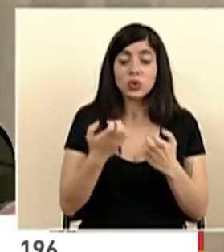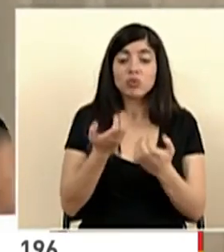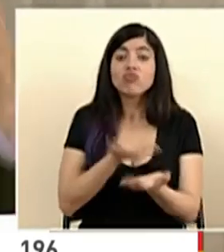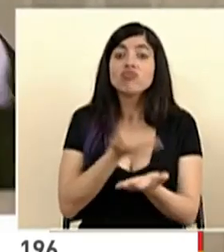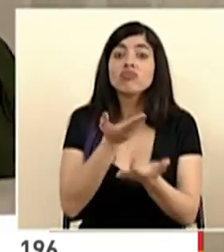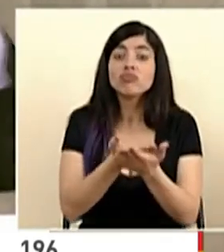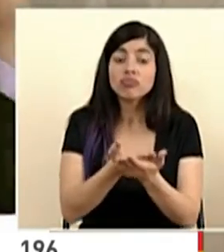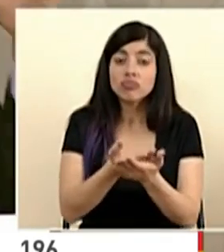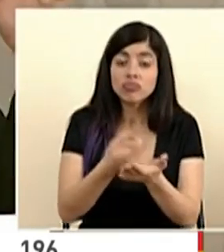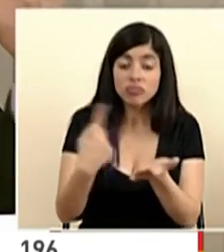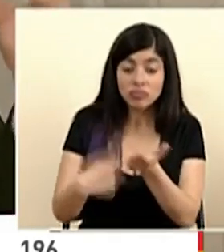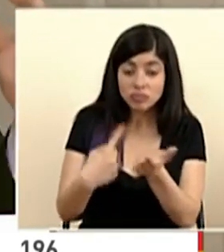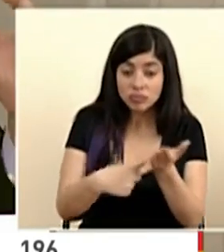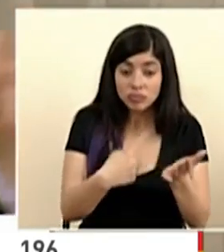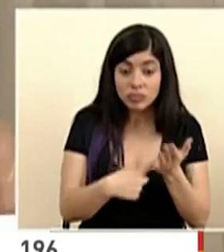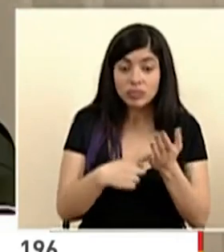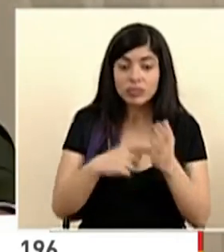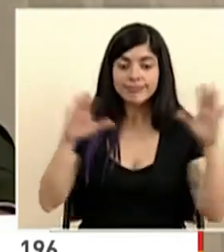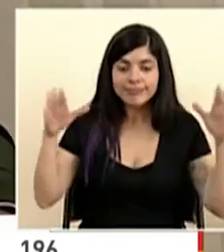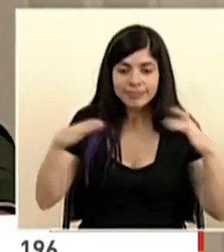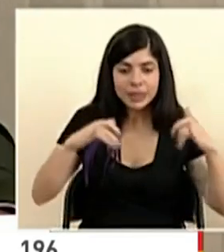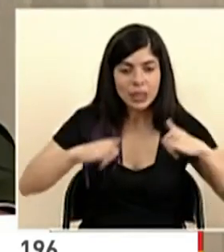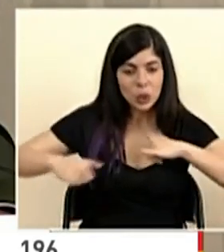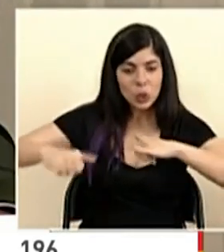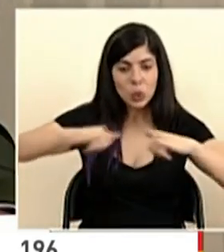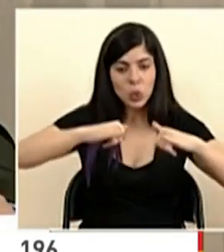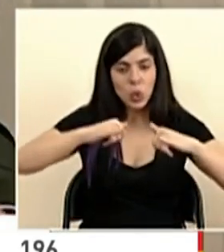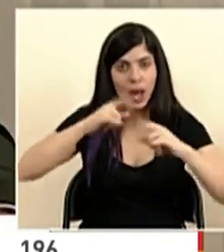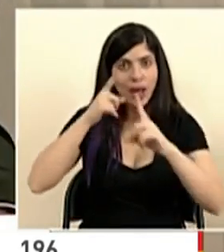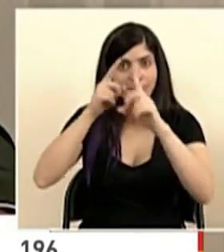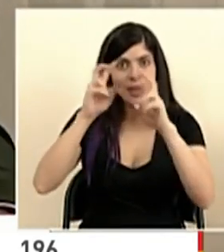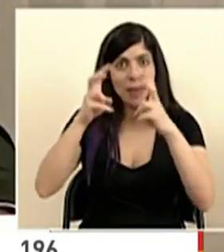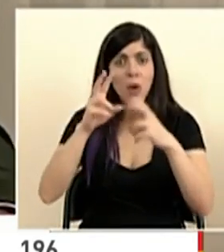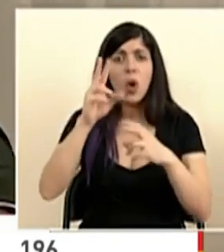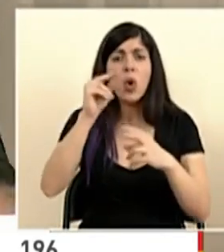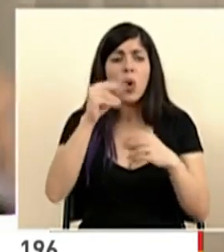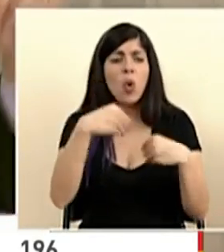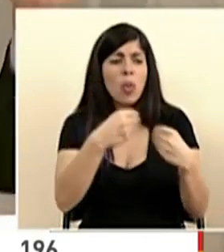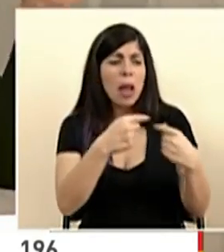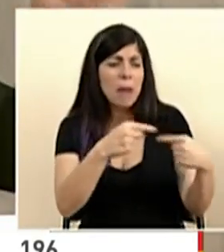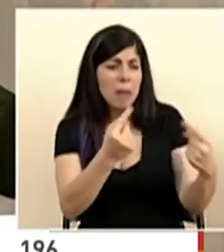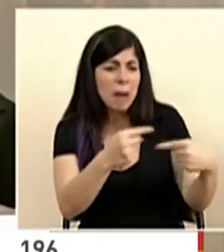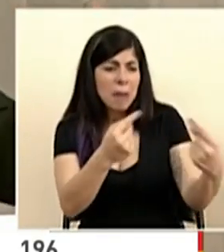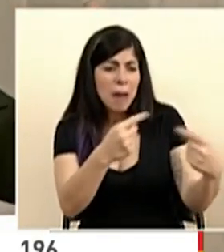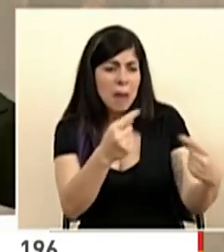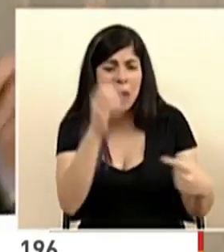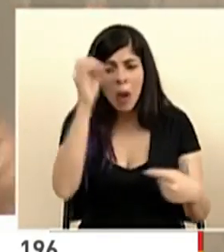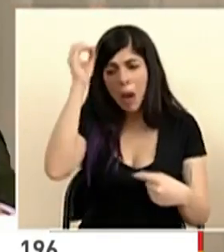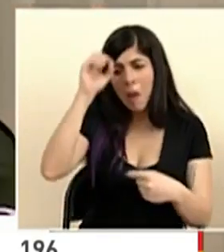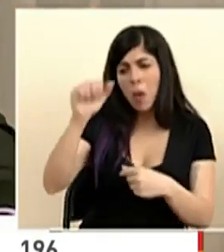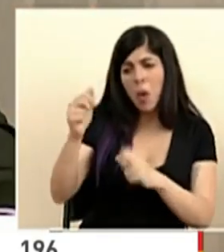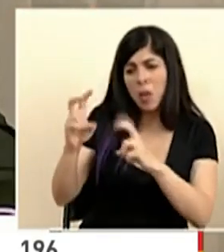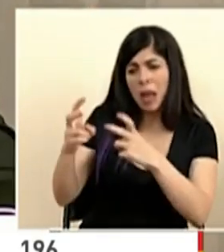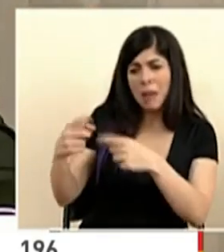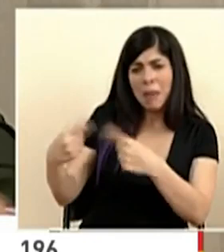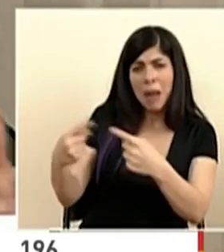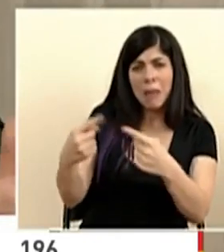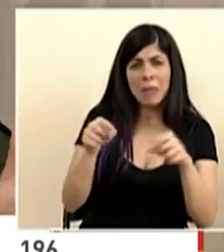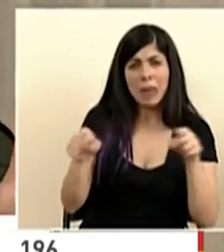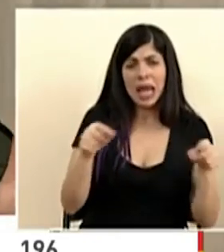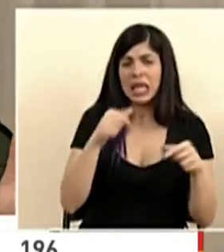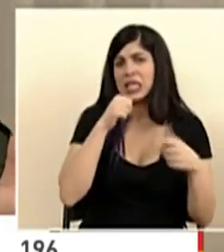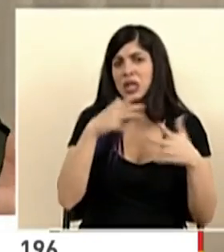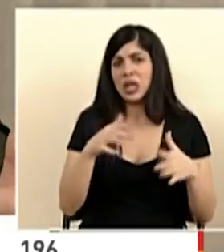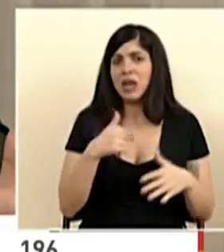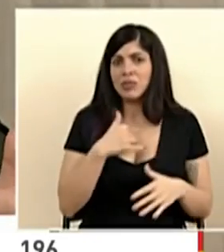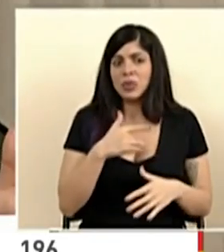público sea sobre una sombrilla común no sobre generar una polémica aquí un diferendo allá que es